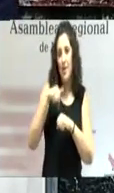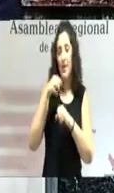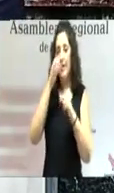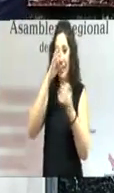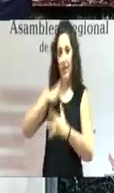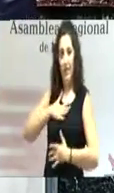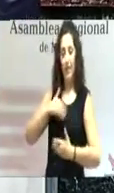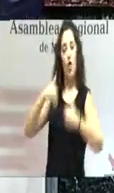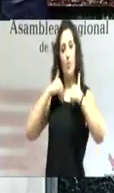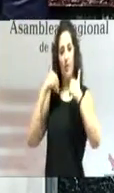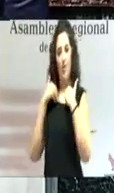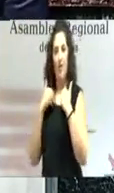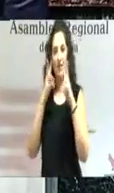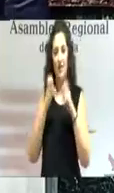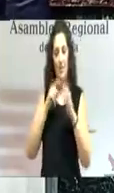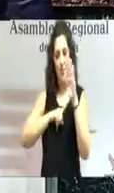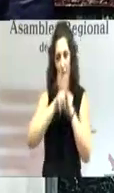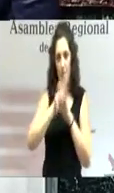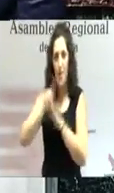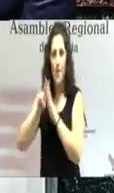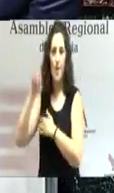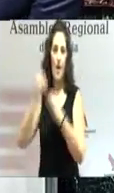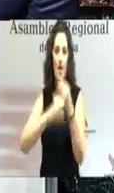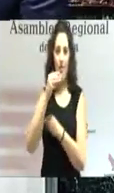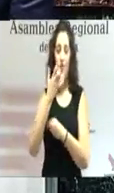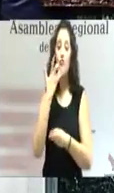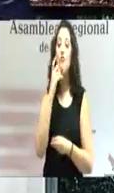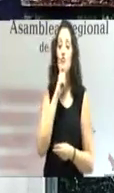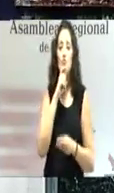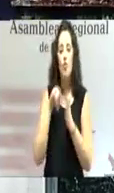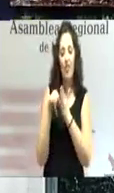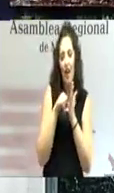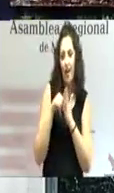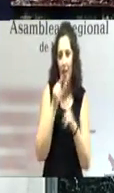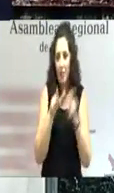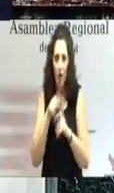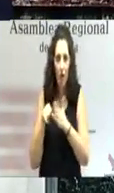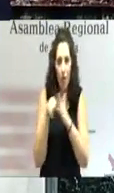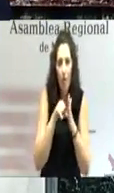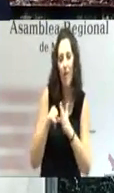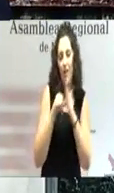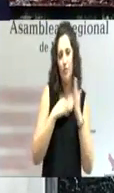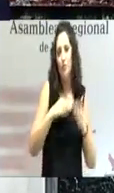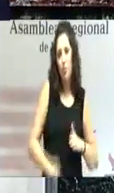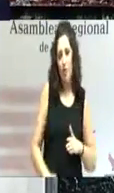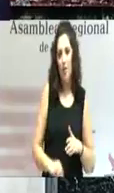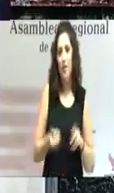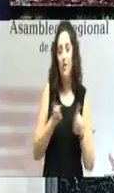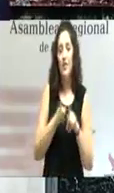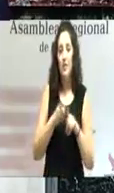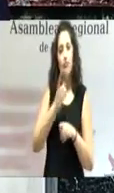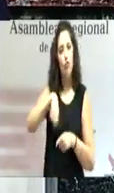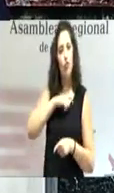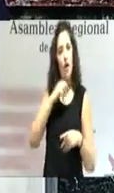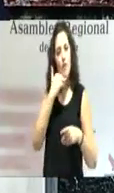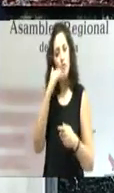agilidad, desde la cercanía, que han de ser una fortaleza para nuestra identidad regional y percibidas como una